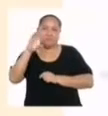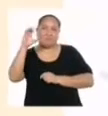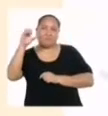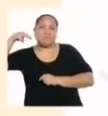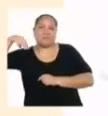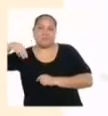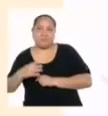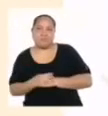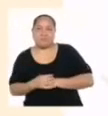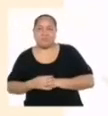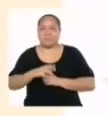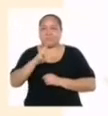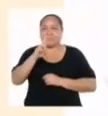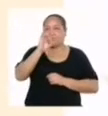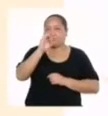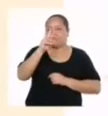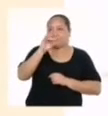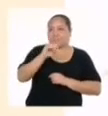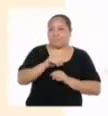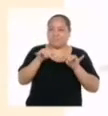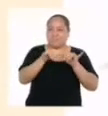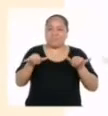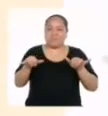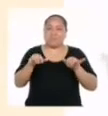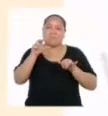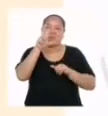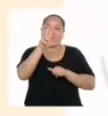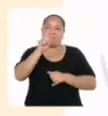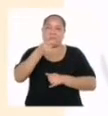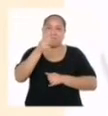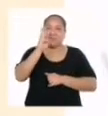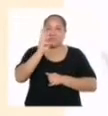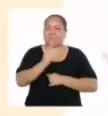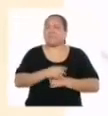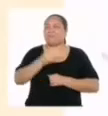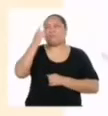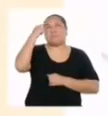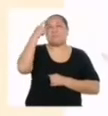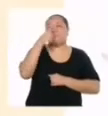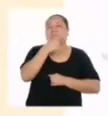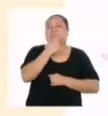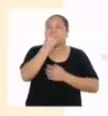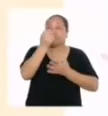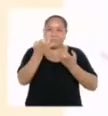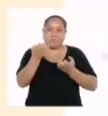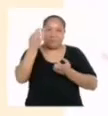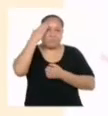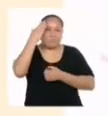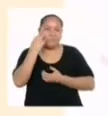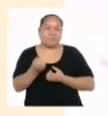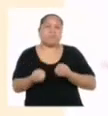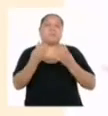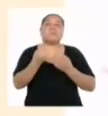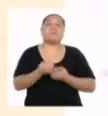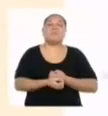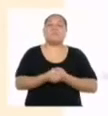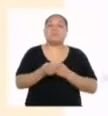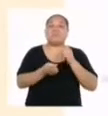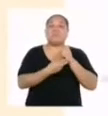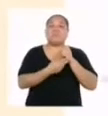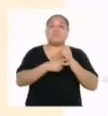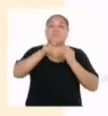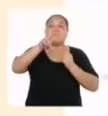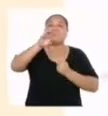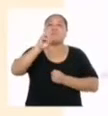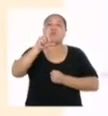centímetros y el radio es 3,6. Suponiendo que nos interesa saber cuánto contenido puede